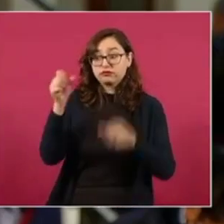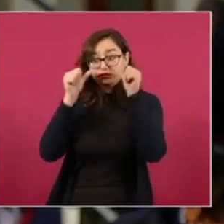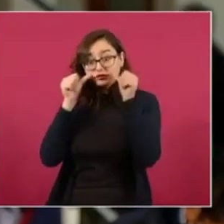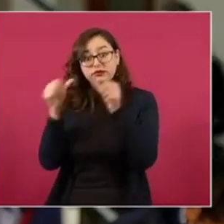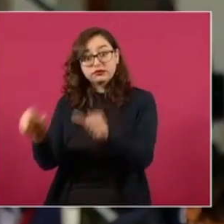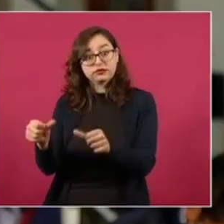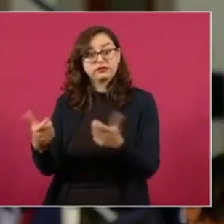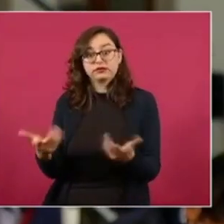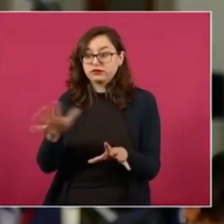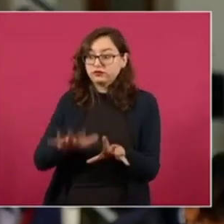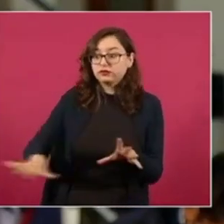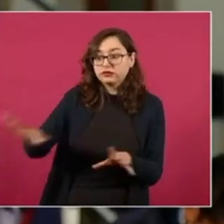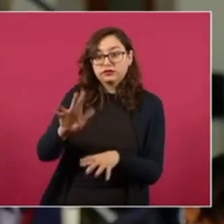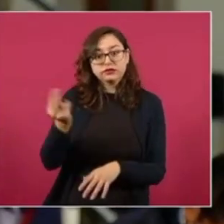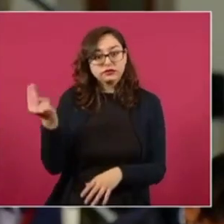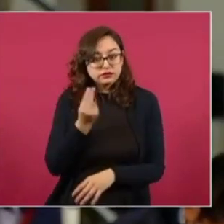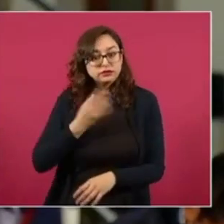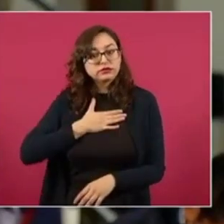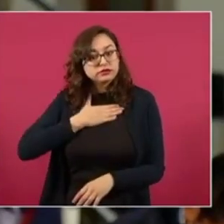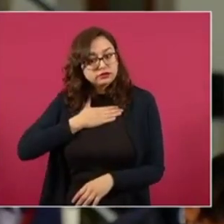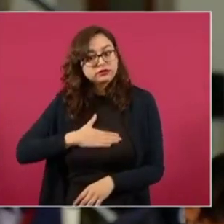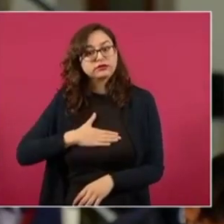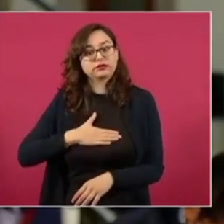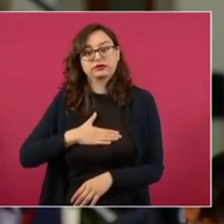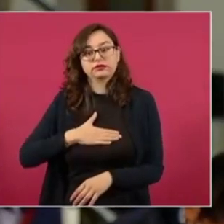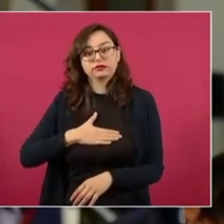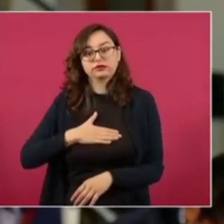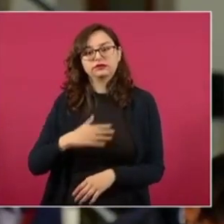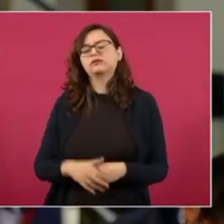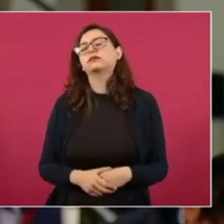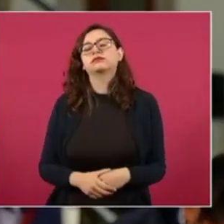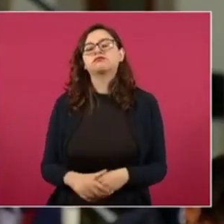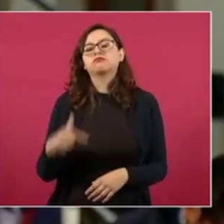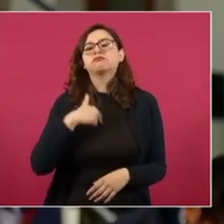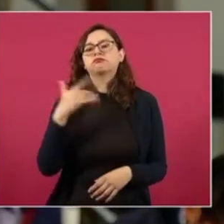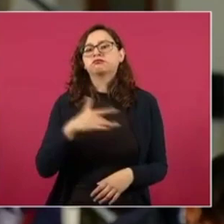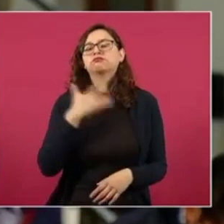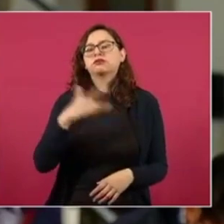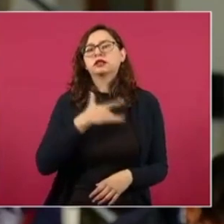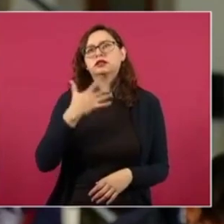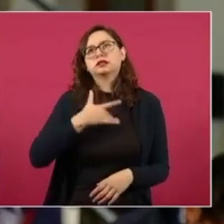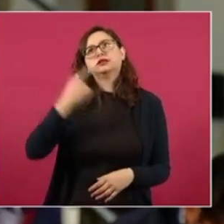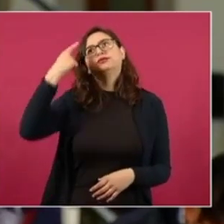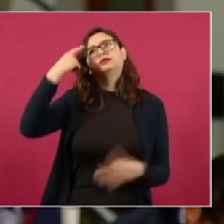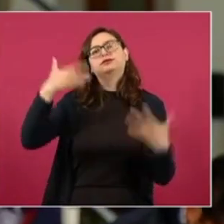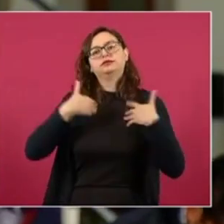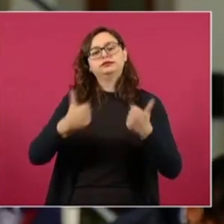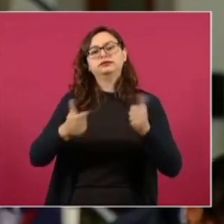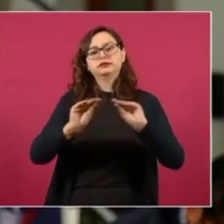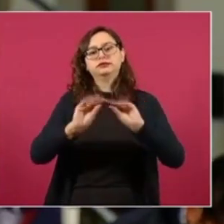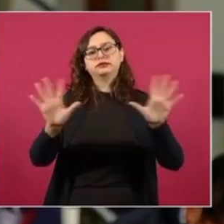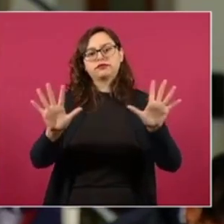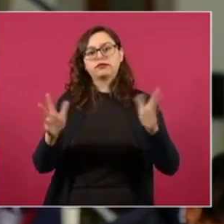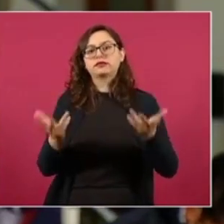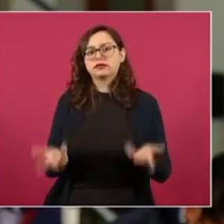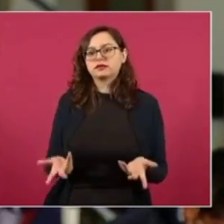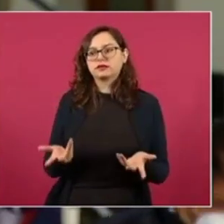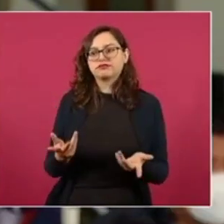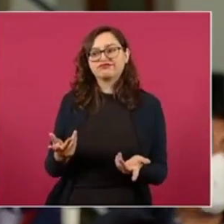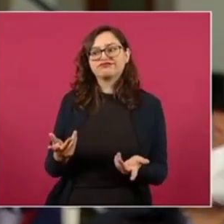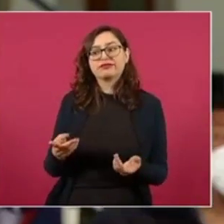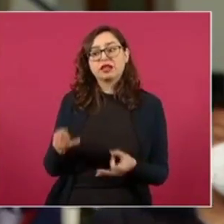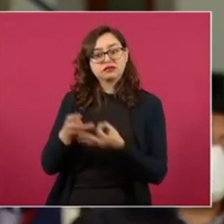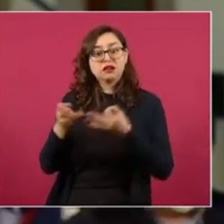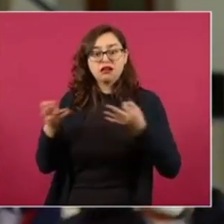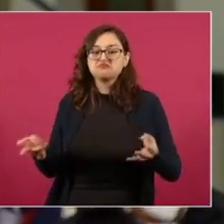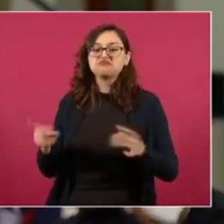justicia social, evidentemente. Y a mí me queda muy claro, como a los ejidatarios, que aquí de lo que se trata es de buscar despojarlos de